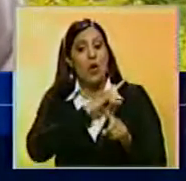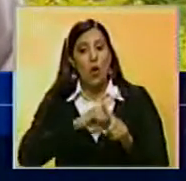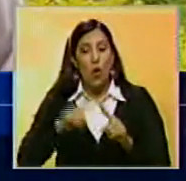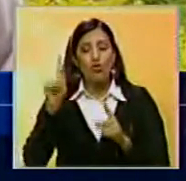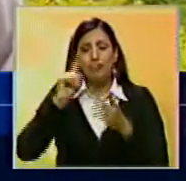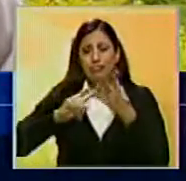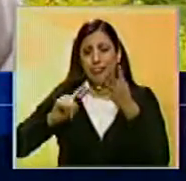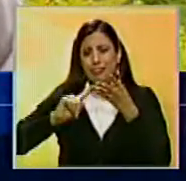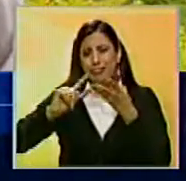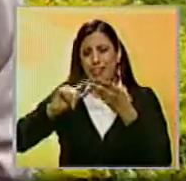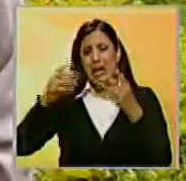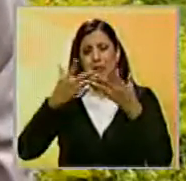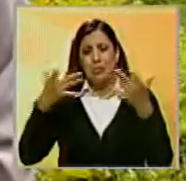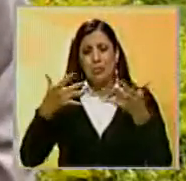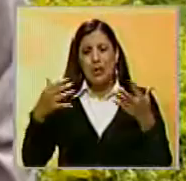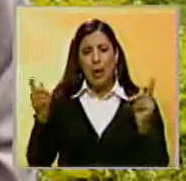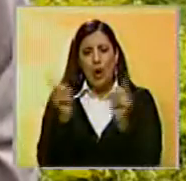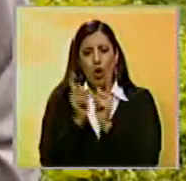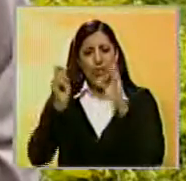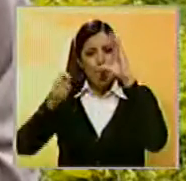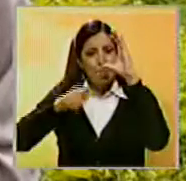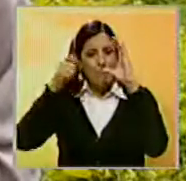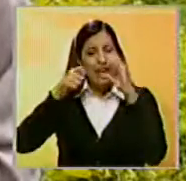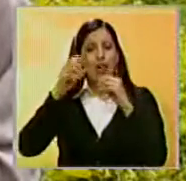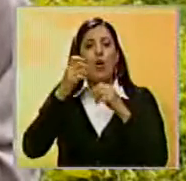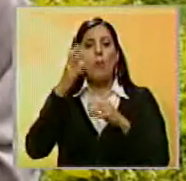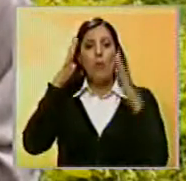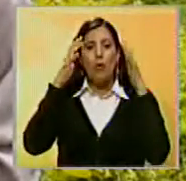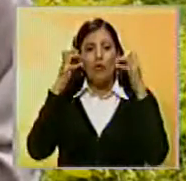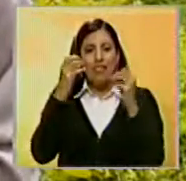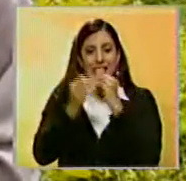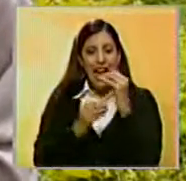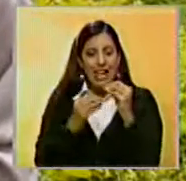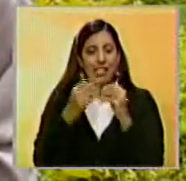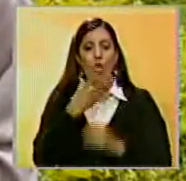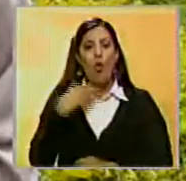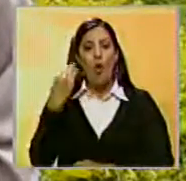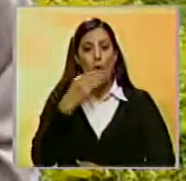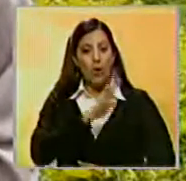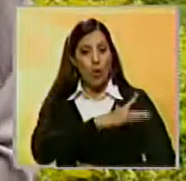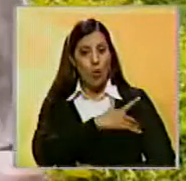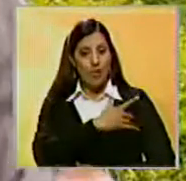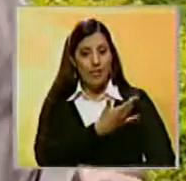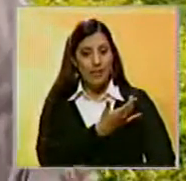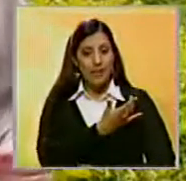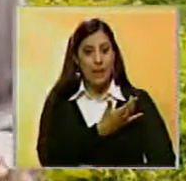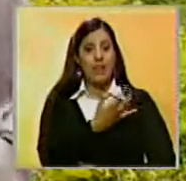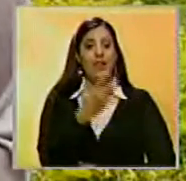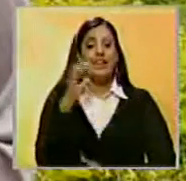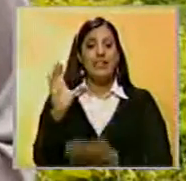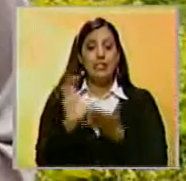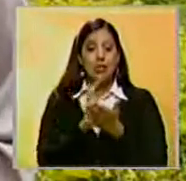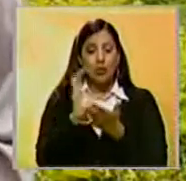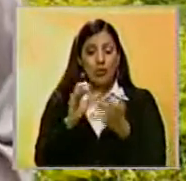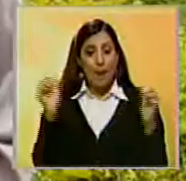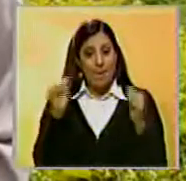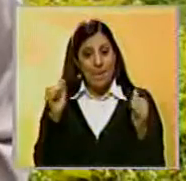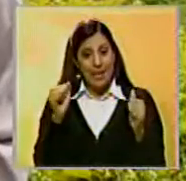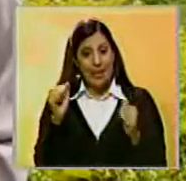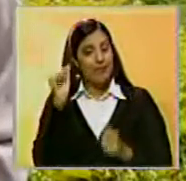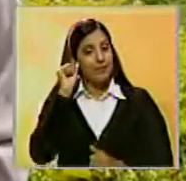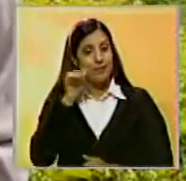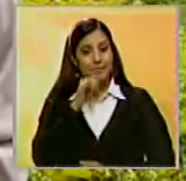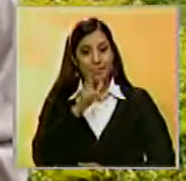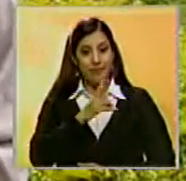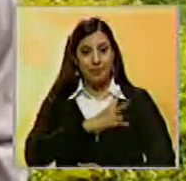decenas de documentales elaborados por profesionales y jóvenes universitarios. En la ciudad de Los Caballeros, Lisset